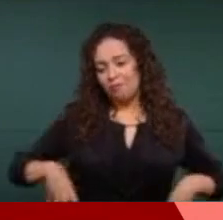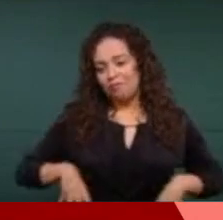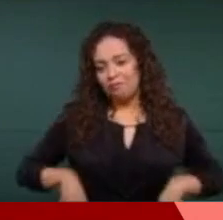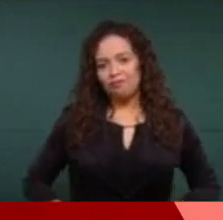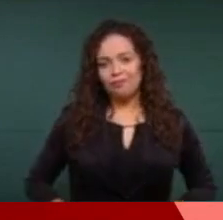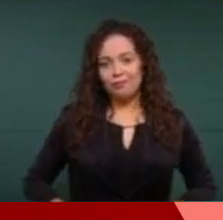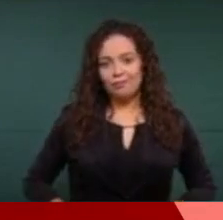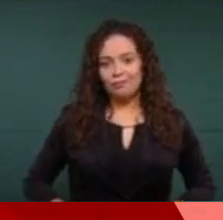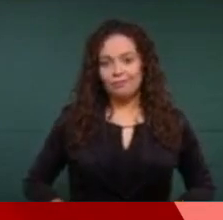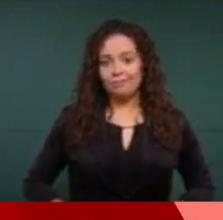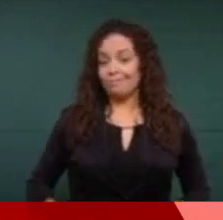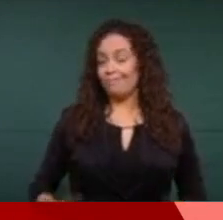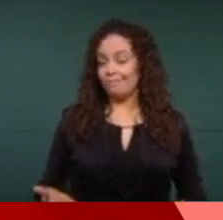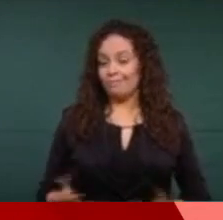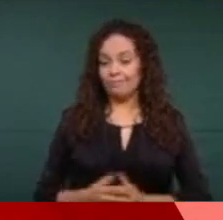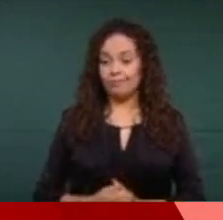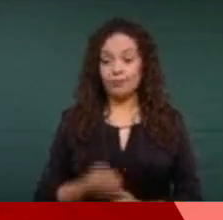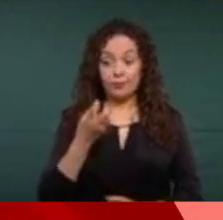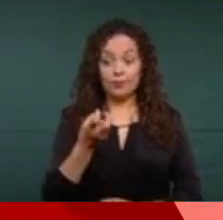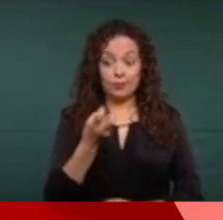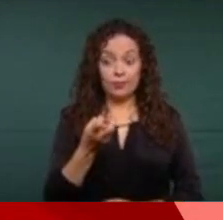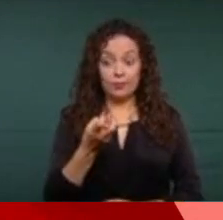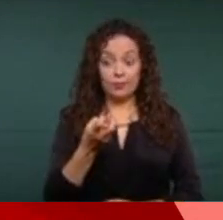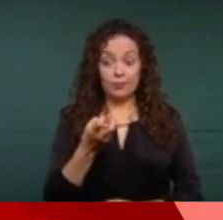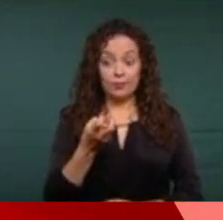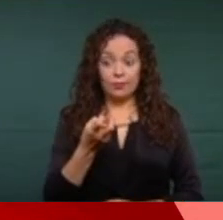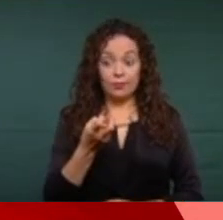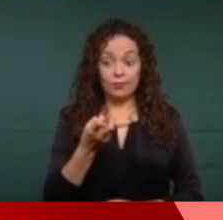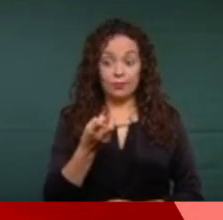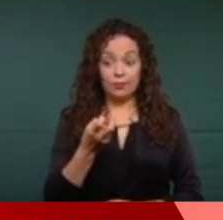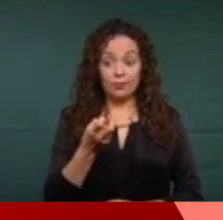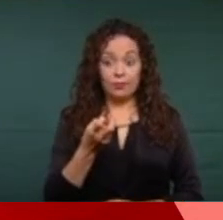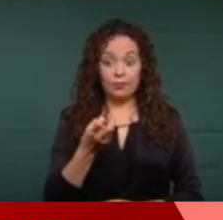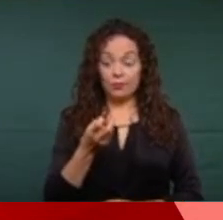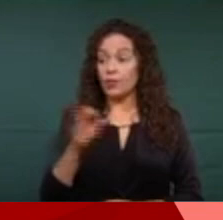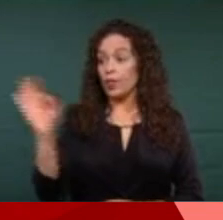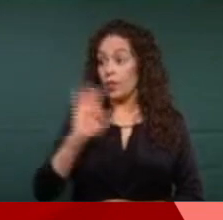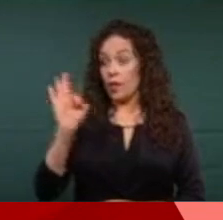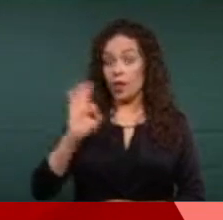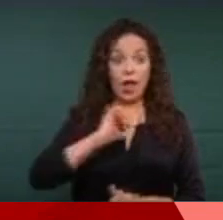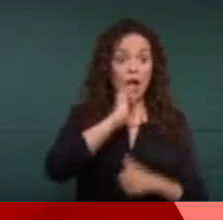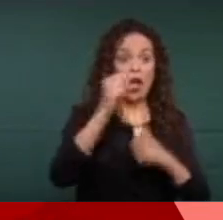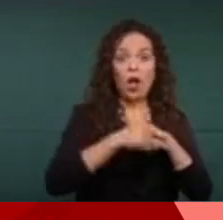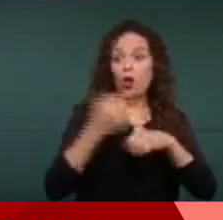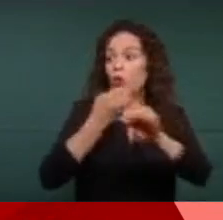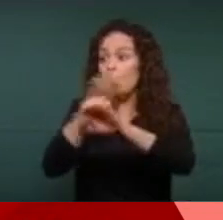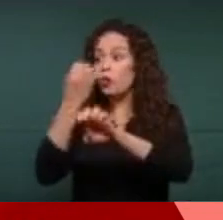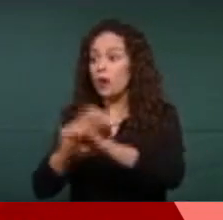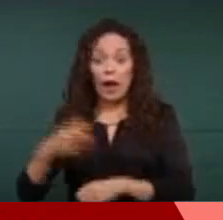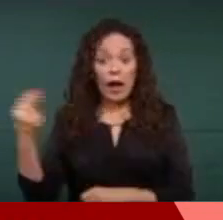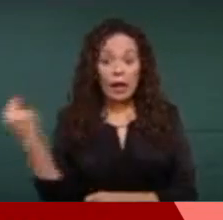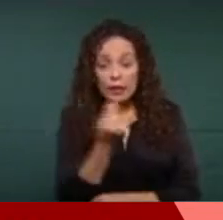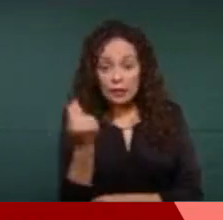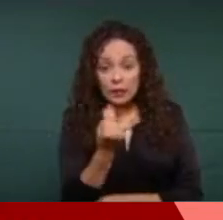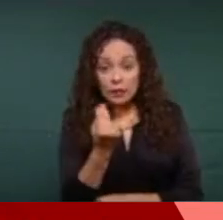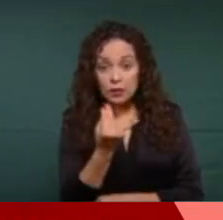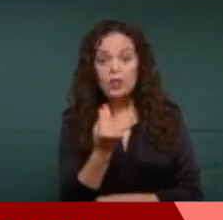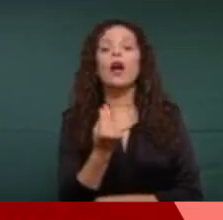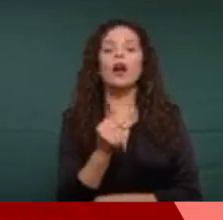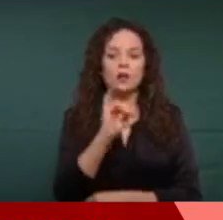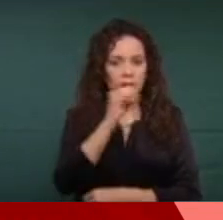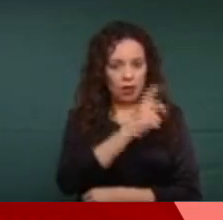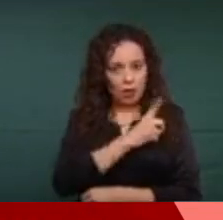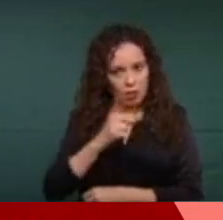Entonces, sí, declaraciones de emergencia, pero que le llegue a los que lo